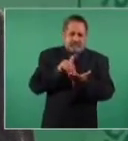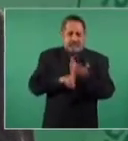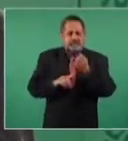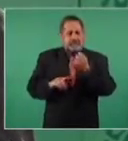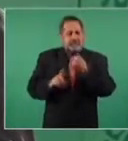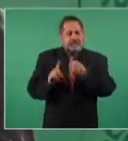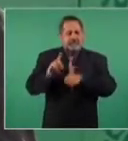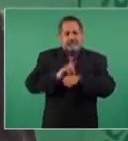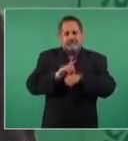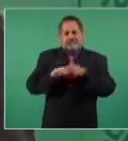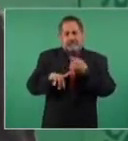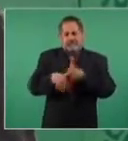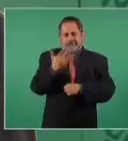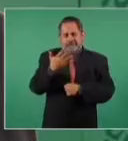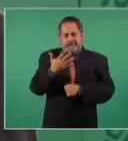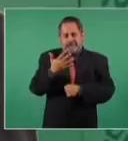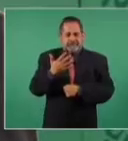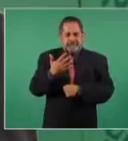primero para ir a esa mano